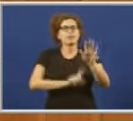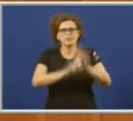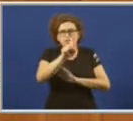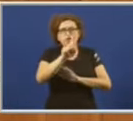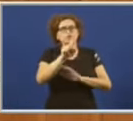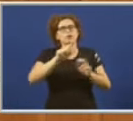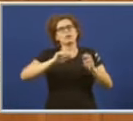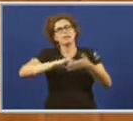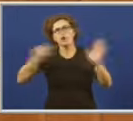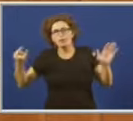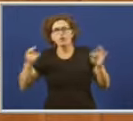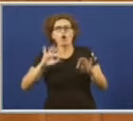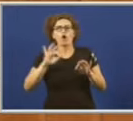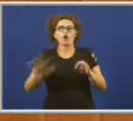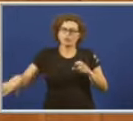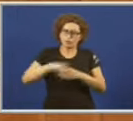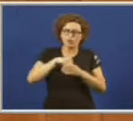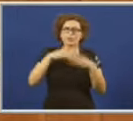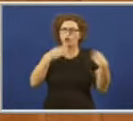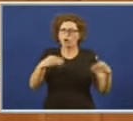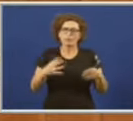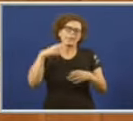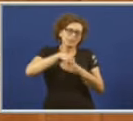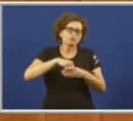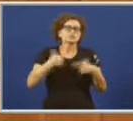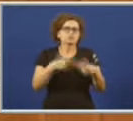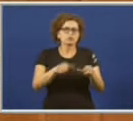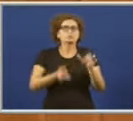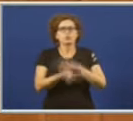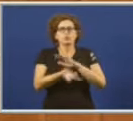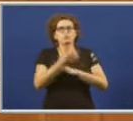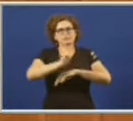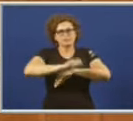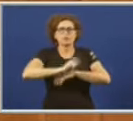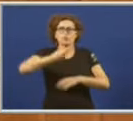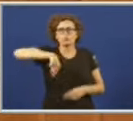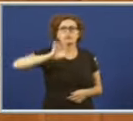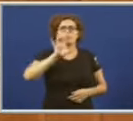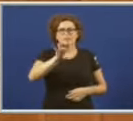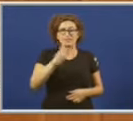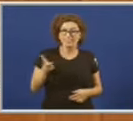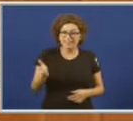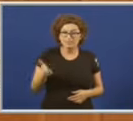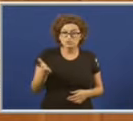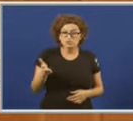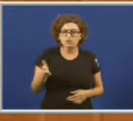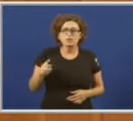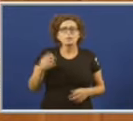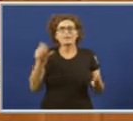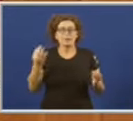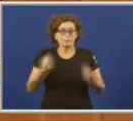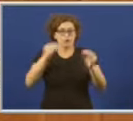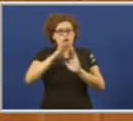ou a incorporación da mocidade aos sectores produtivos estratégicos do noso país. Dereitos son mellorar as